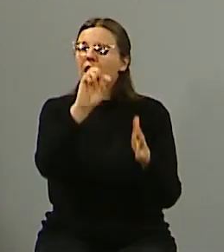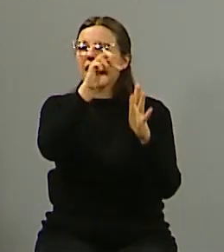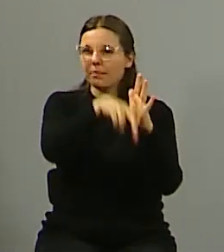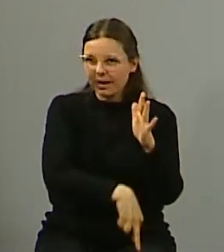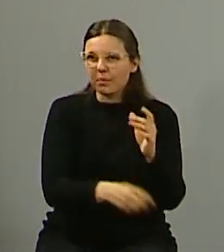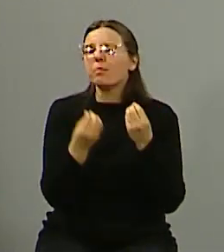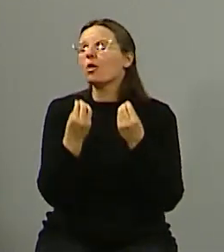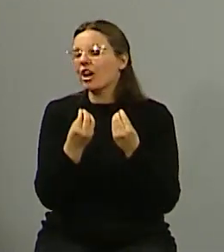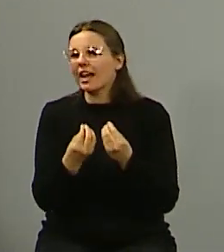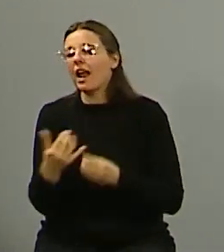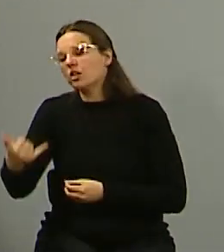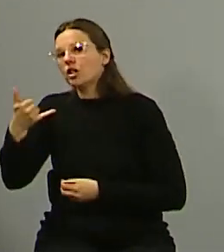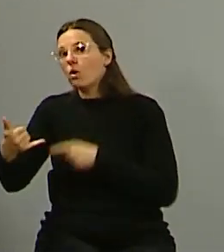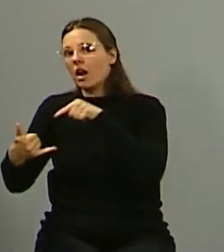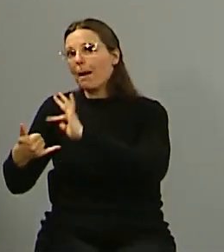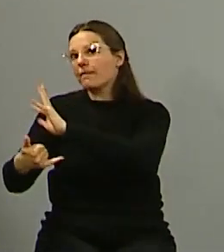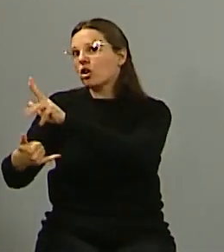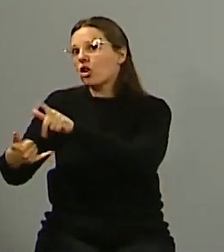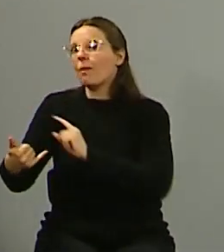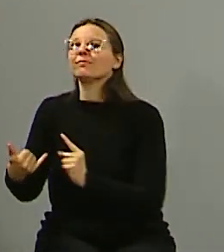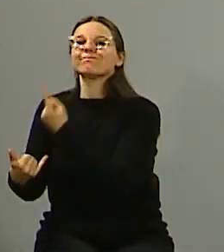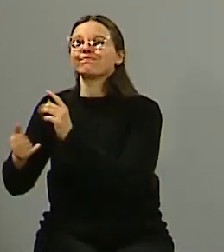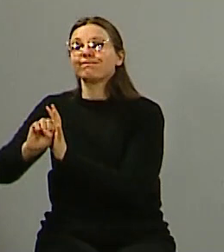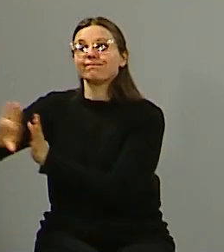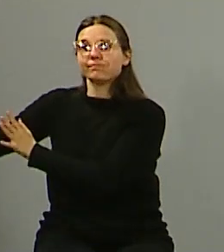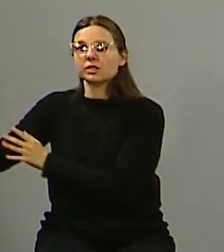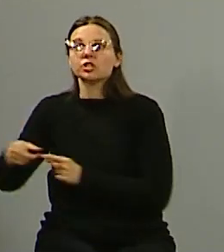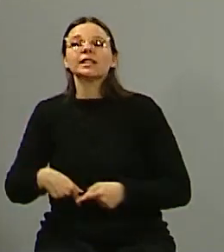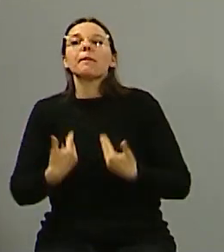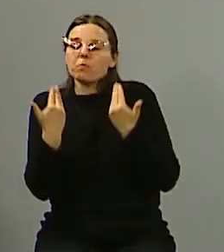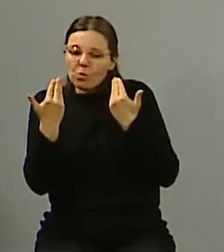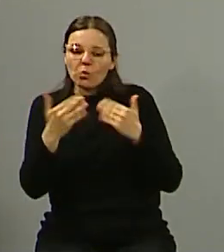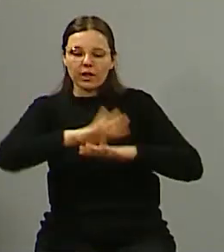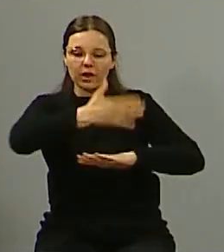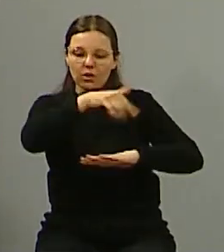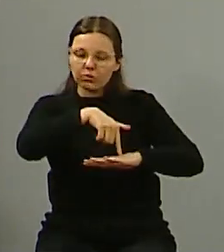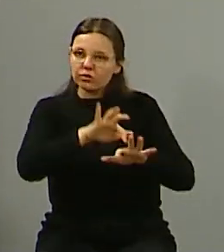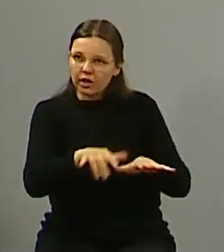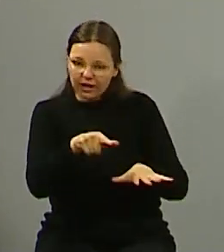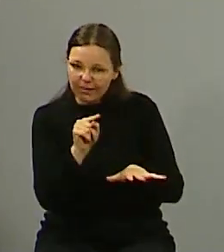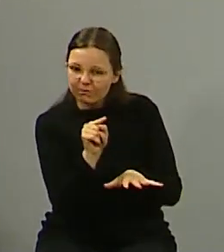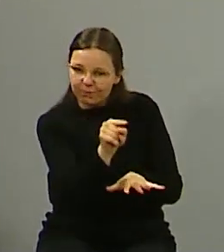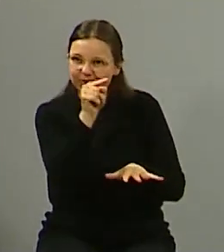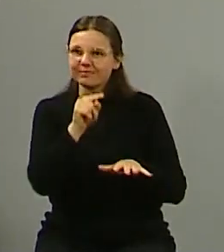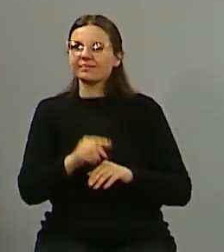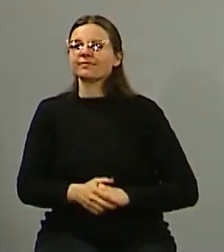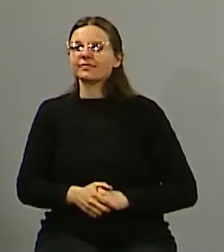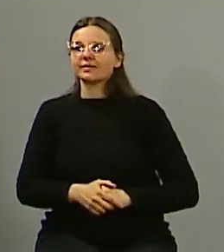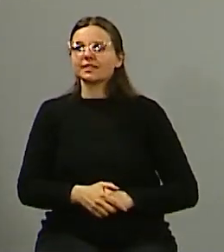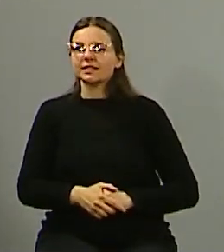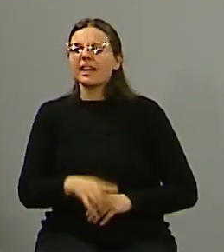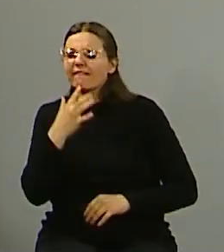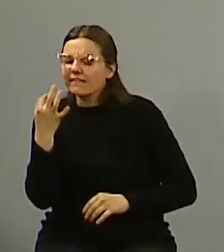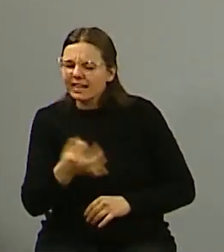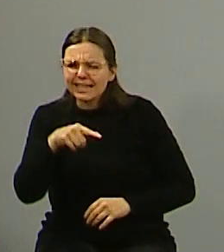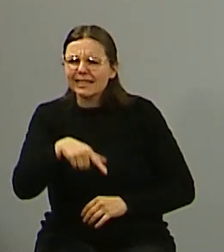primero que te roban son los celulares y que vos la puedas activar desde la computadora también. Es la forma que nosotros tenemos y créeme que es recontraeficiente,